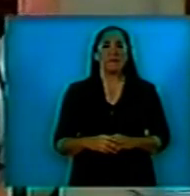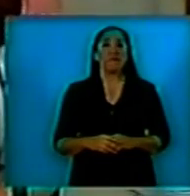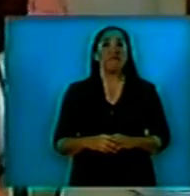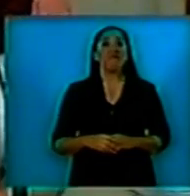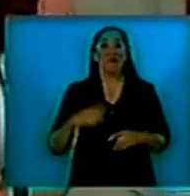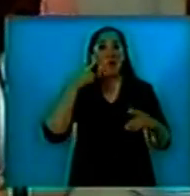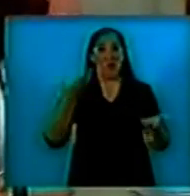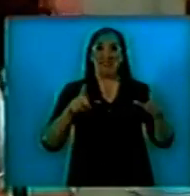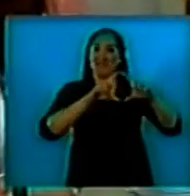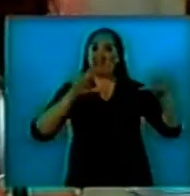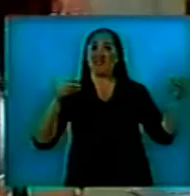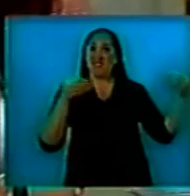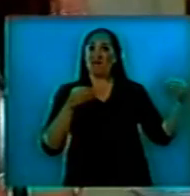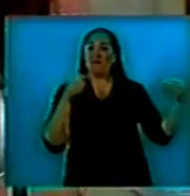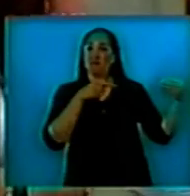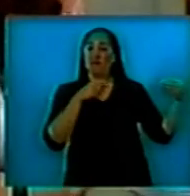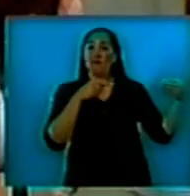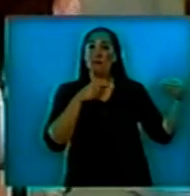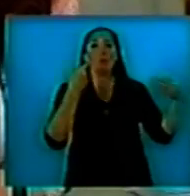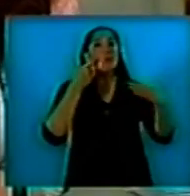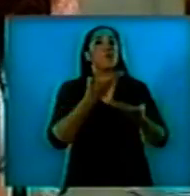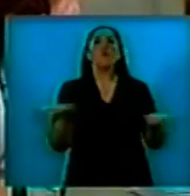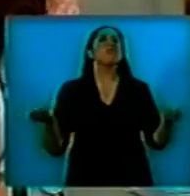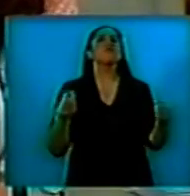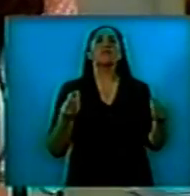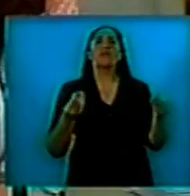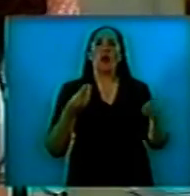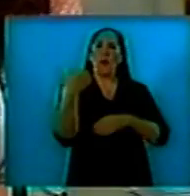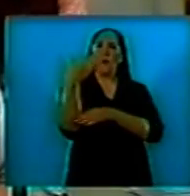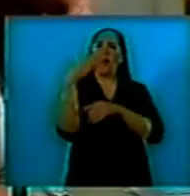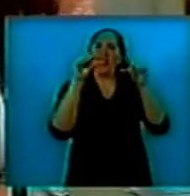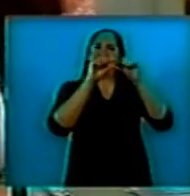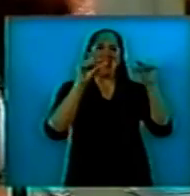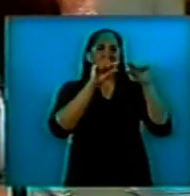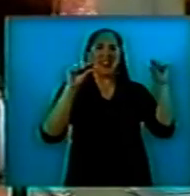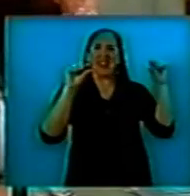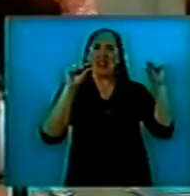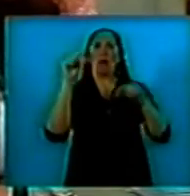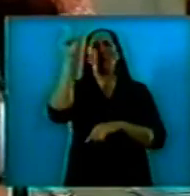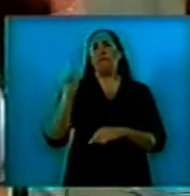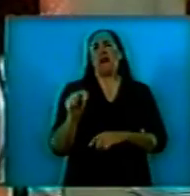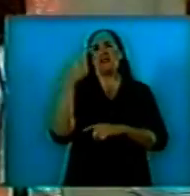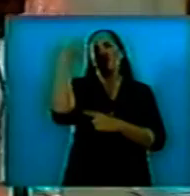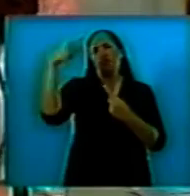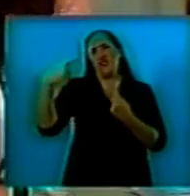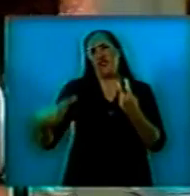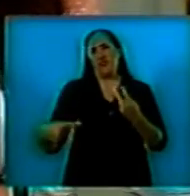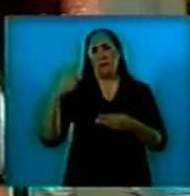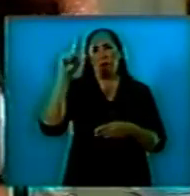Este gráfico donde se muestran las banderas de los distintos países